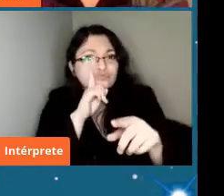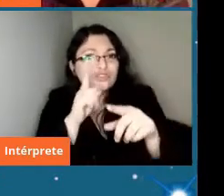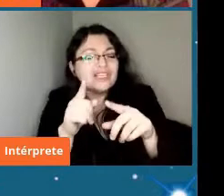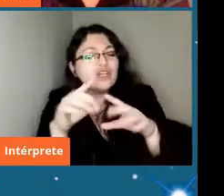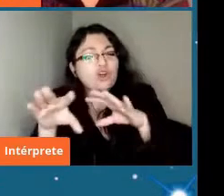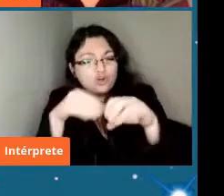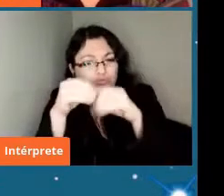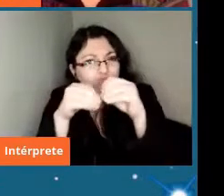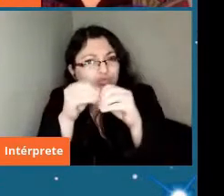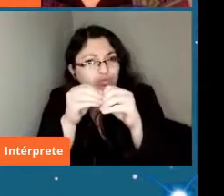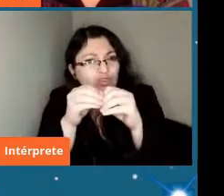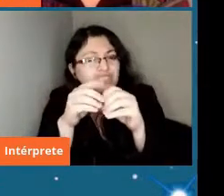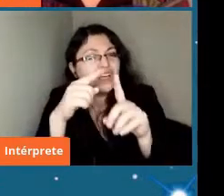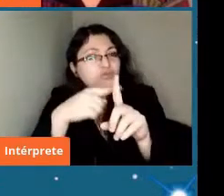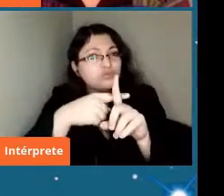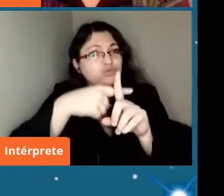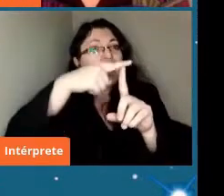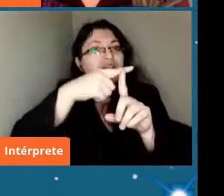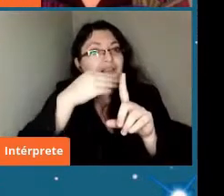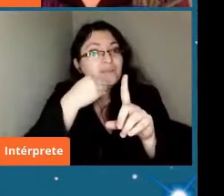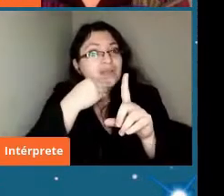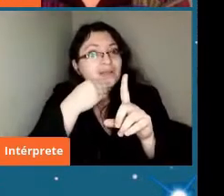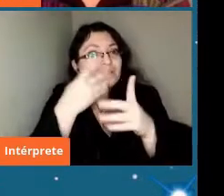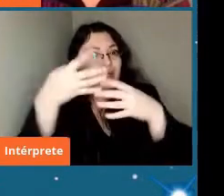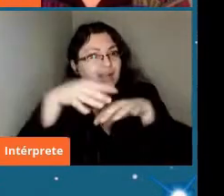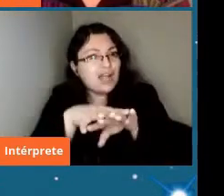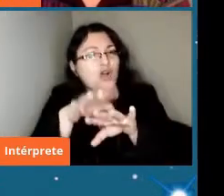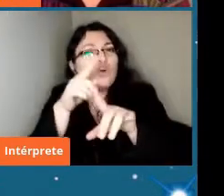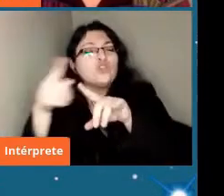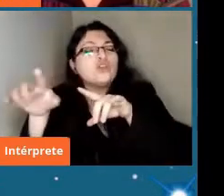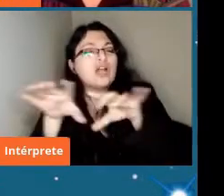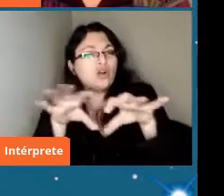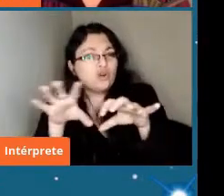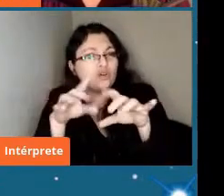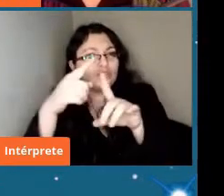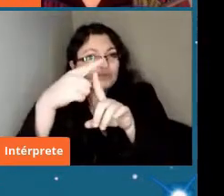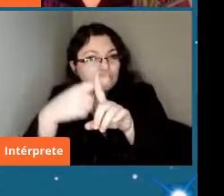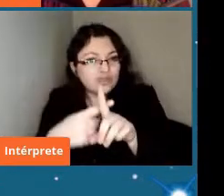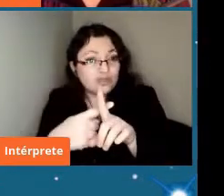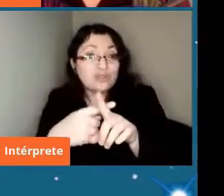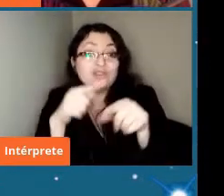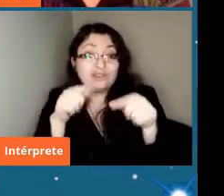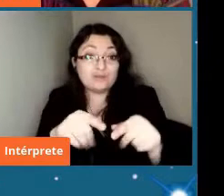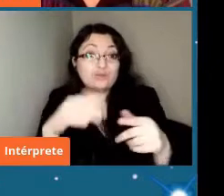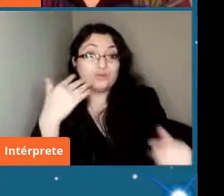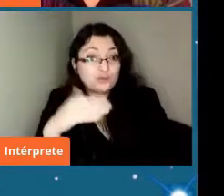con minerales de baja temperatura lo cual fue muy importante